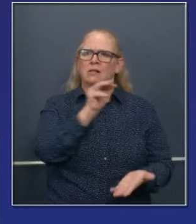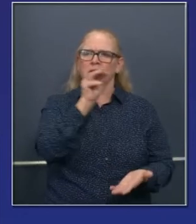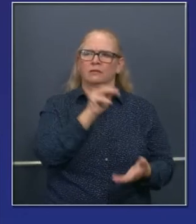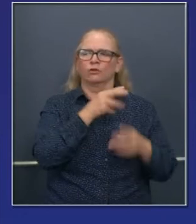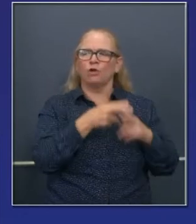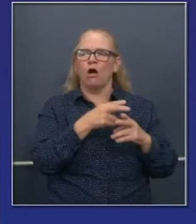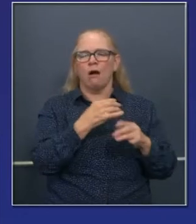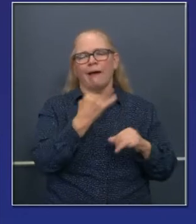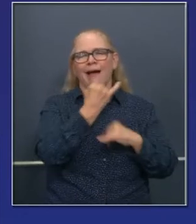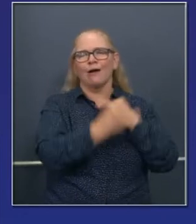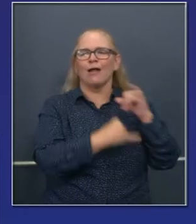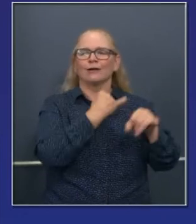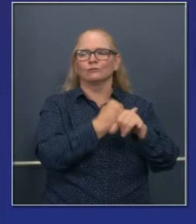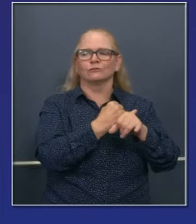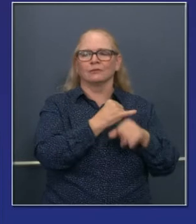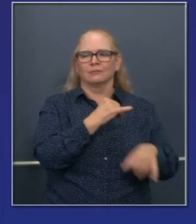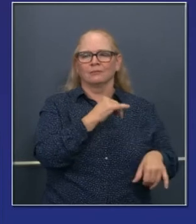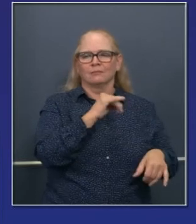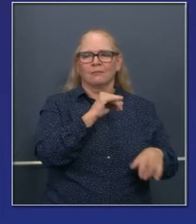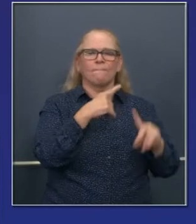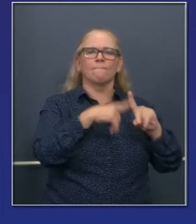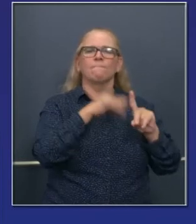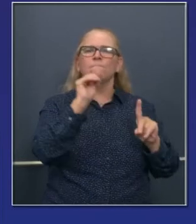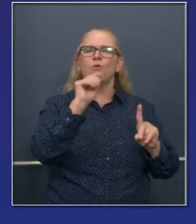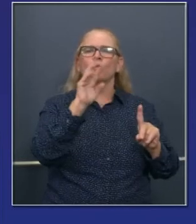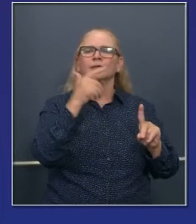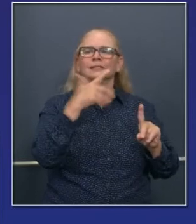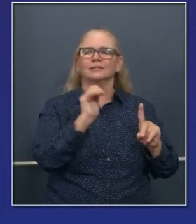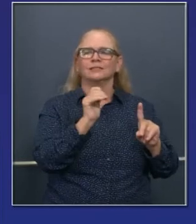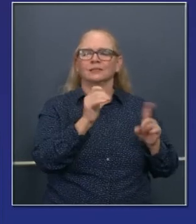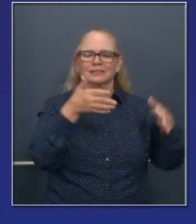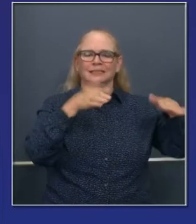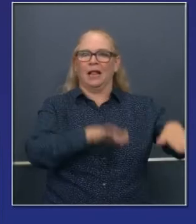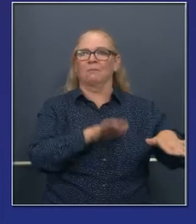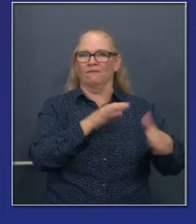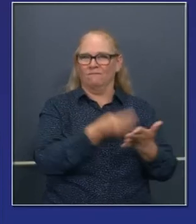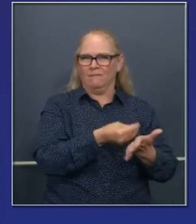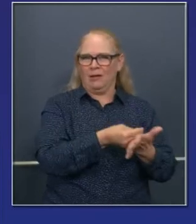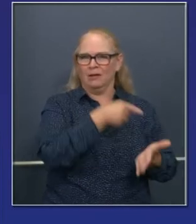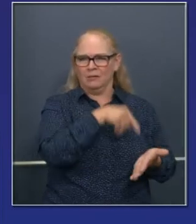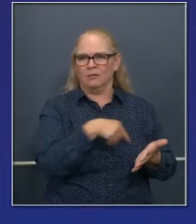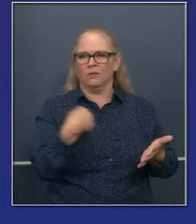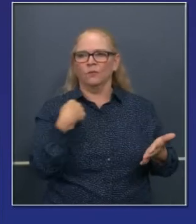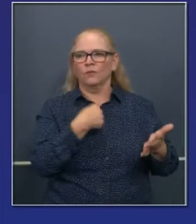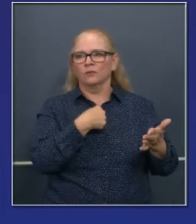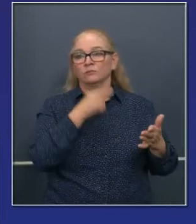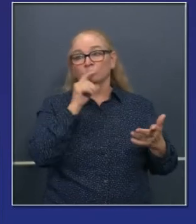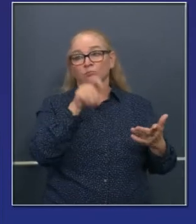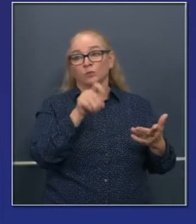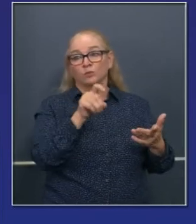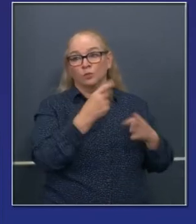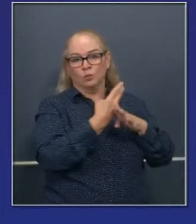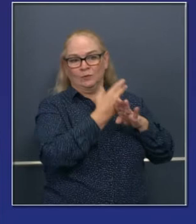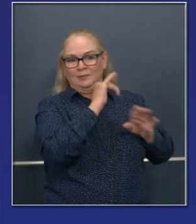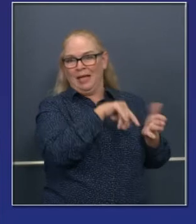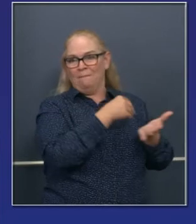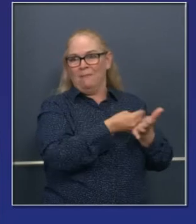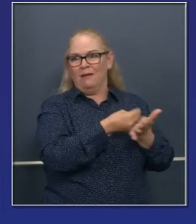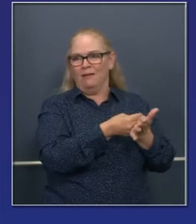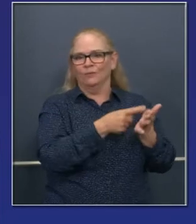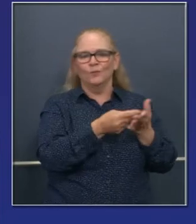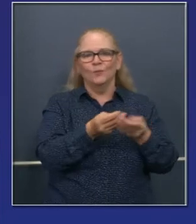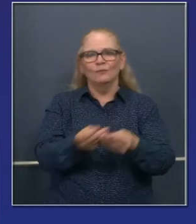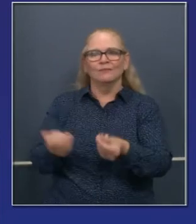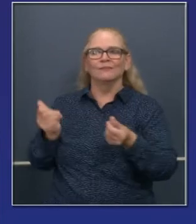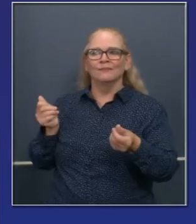casas. Ha habido fondo de acuerdos, fondo que hemos estado gastando a través de los años, son 75